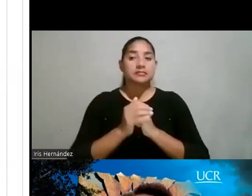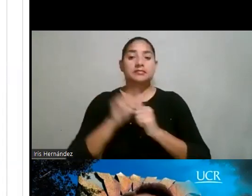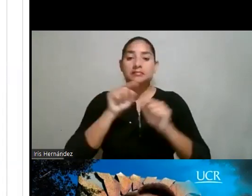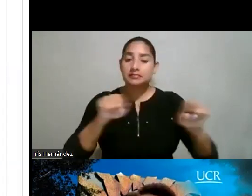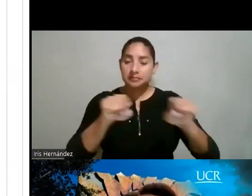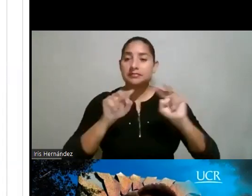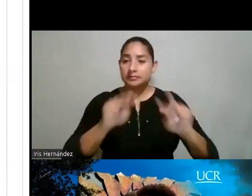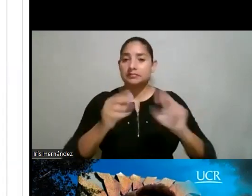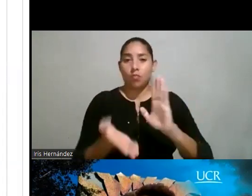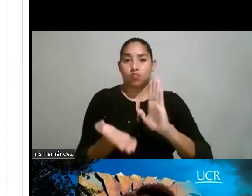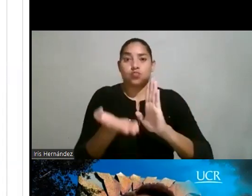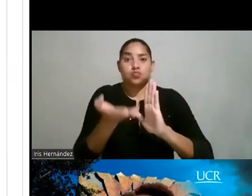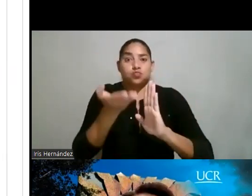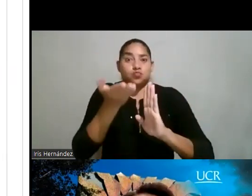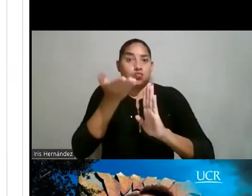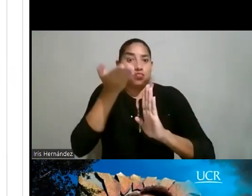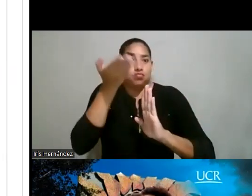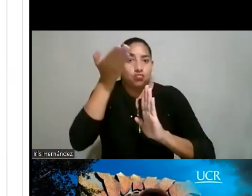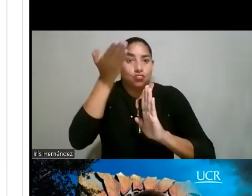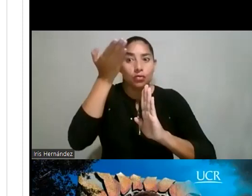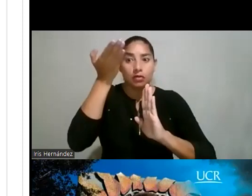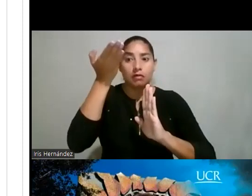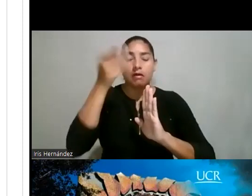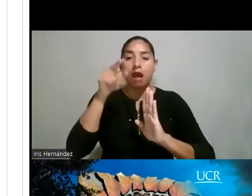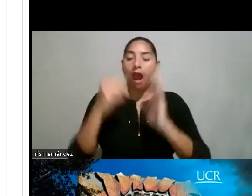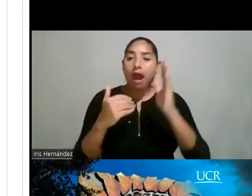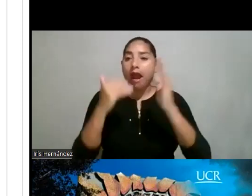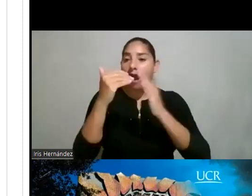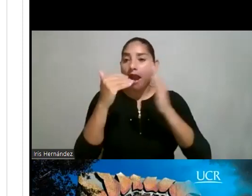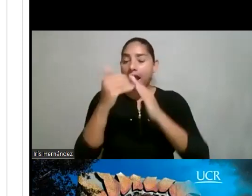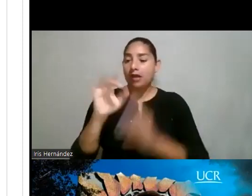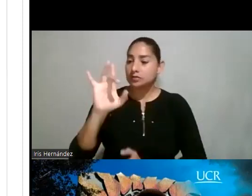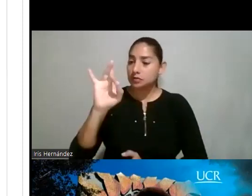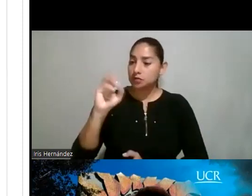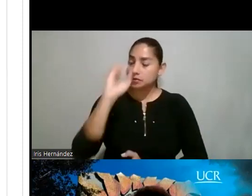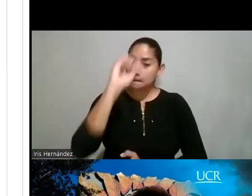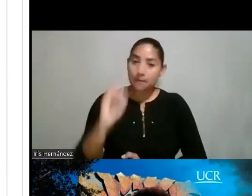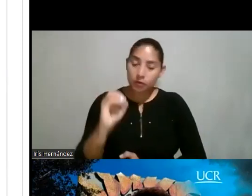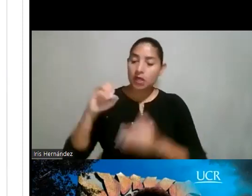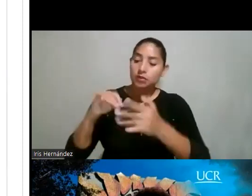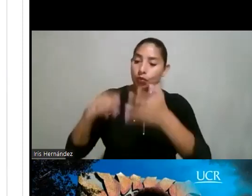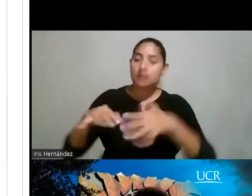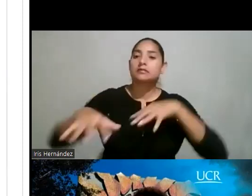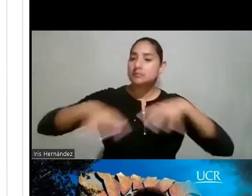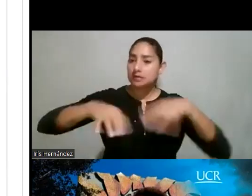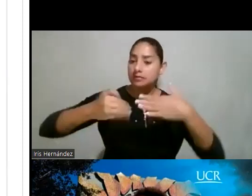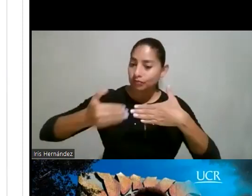esta carrera es altísimo, ¿verdad? Vemos que hay, llega casi al, al 80% de estudiantes activos,